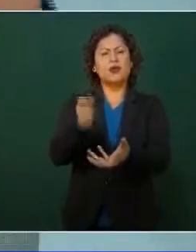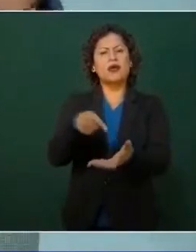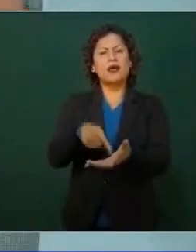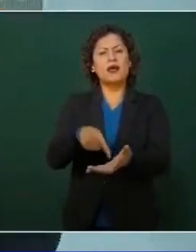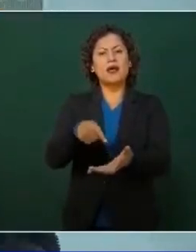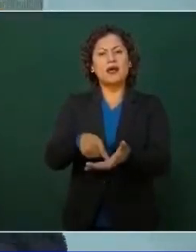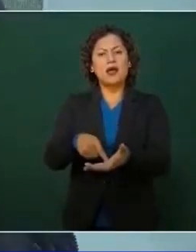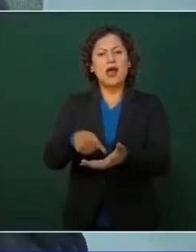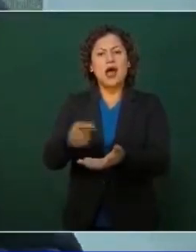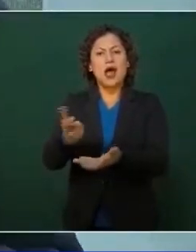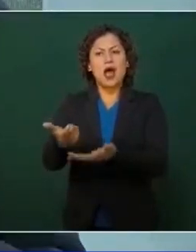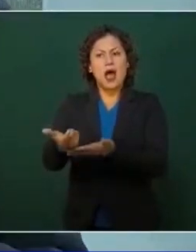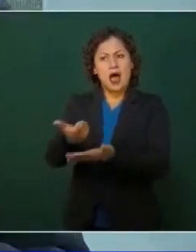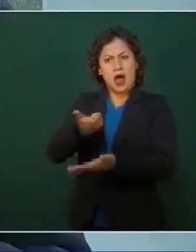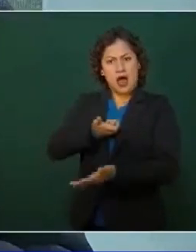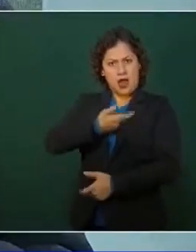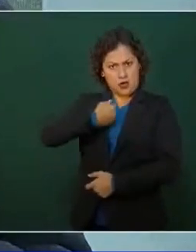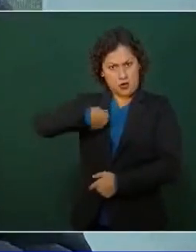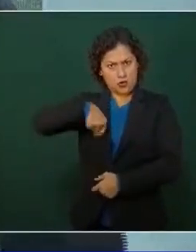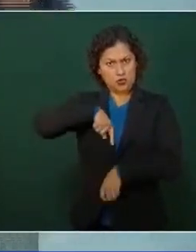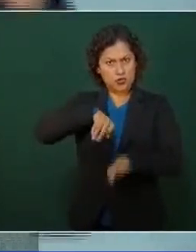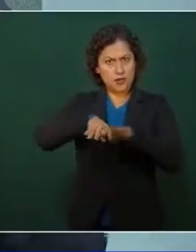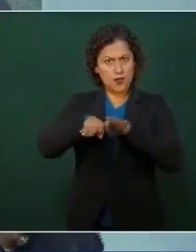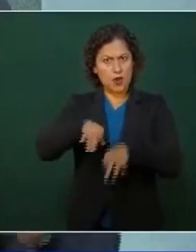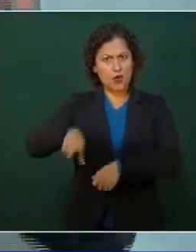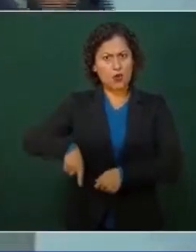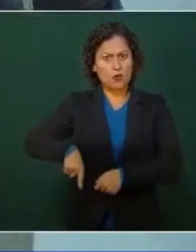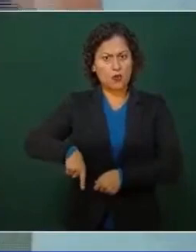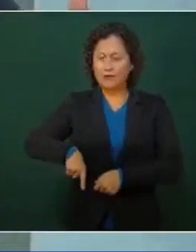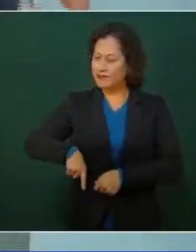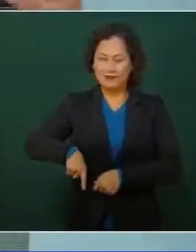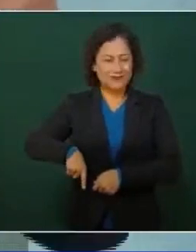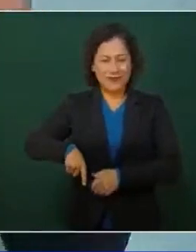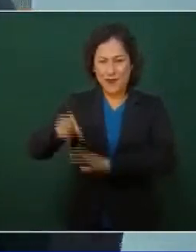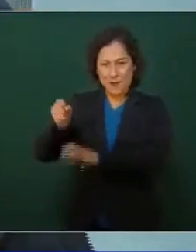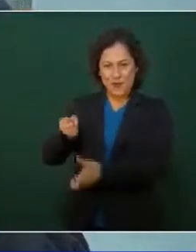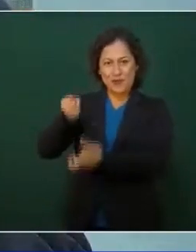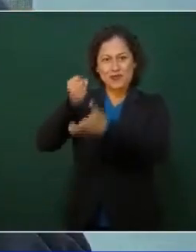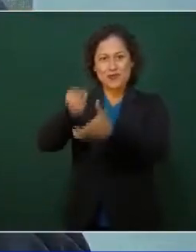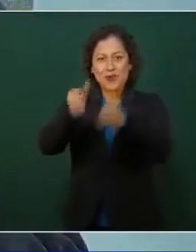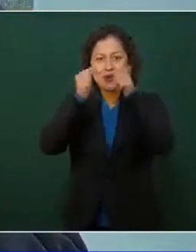trabajamos en el gobierno, el presupuesto es para el pueblo.